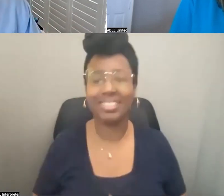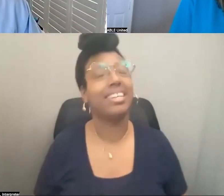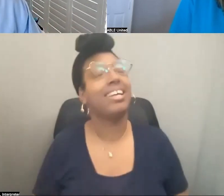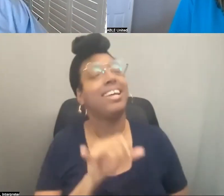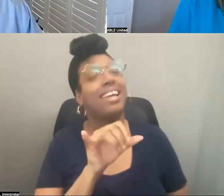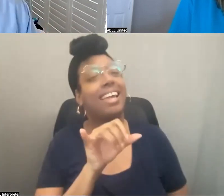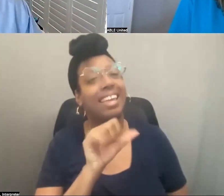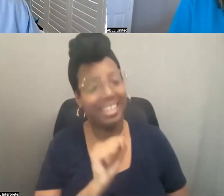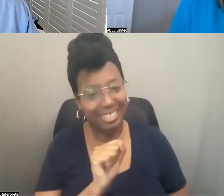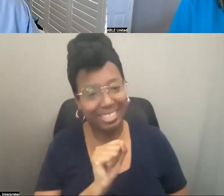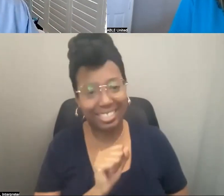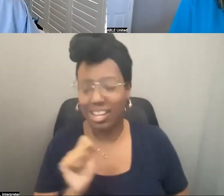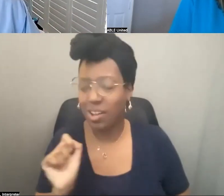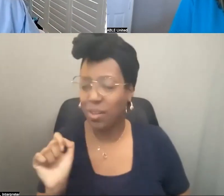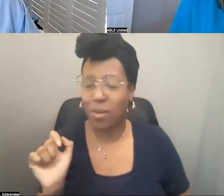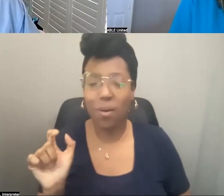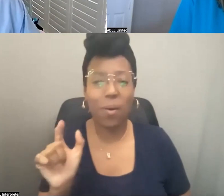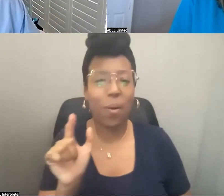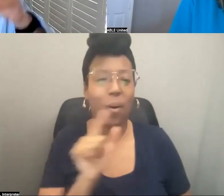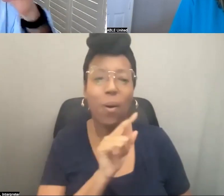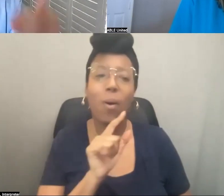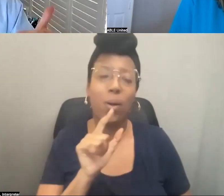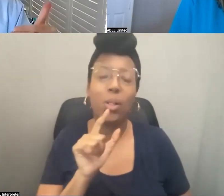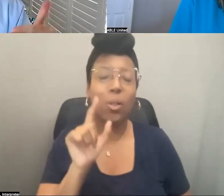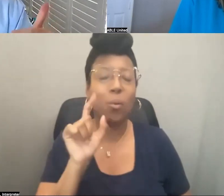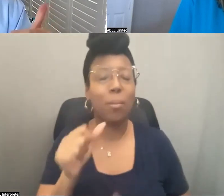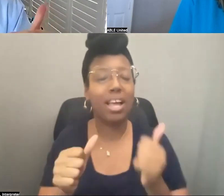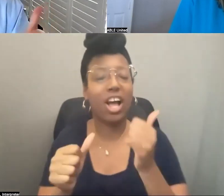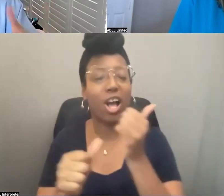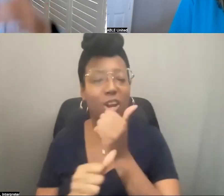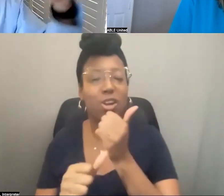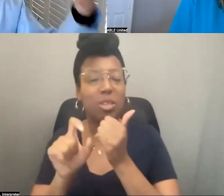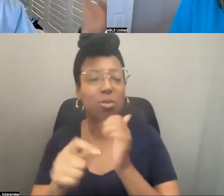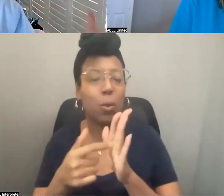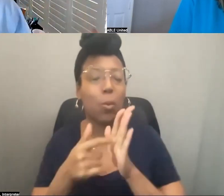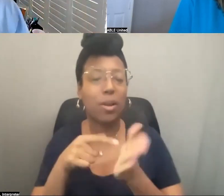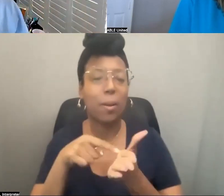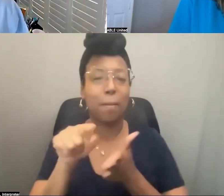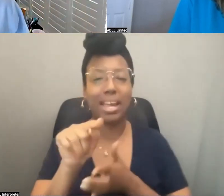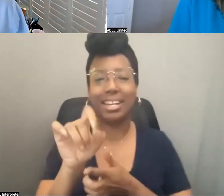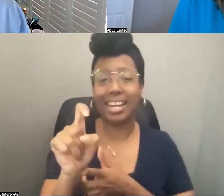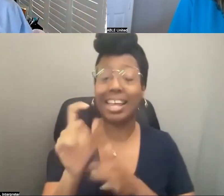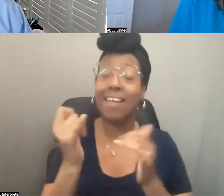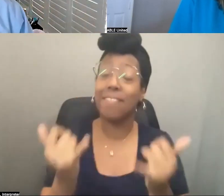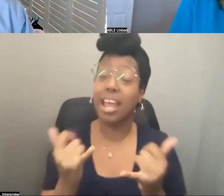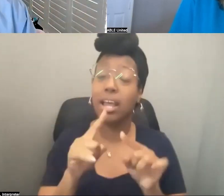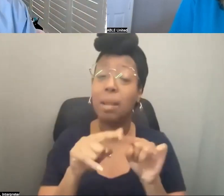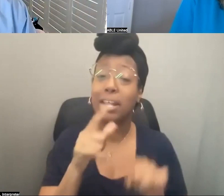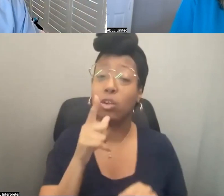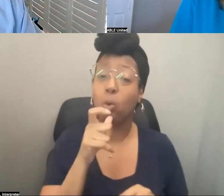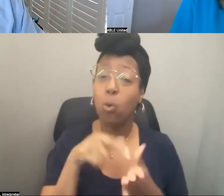Todo fideicomiso de necesidades especiales están sujetos a algún tipo de impuesto. Ya sea que el fideicomiso paga el impuesto o el